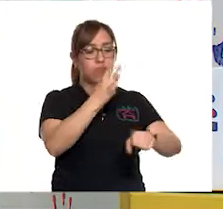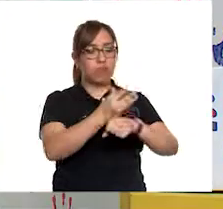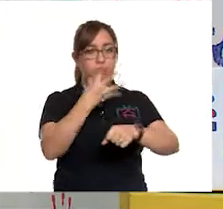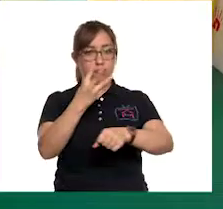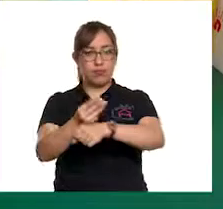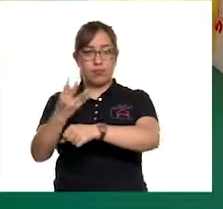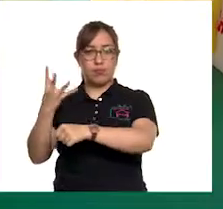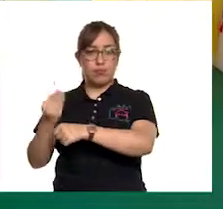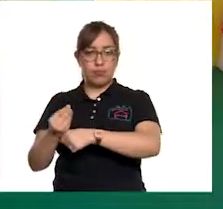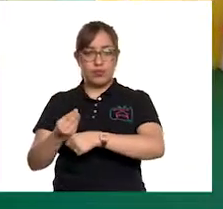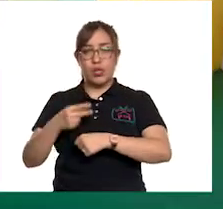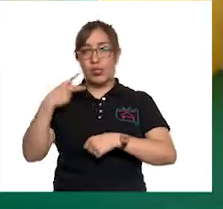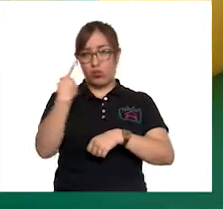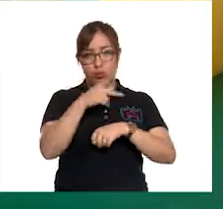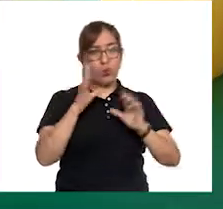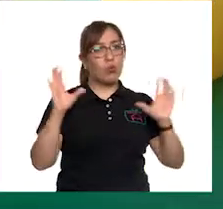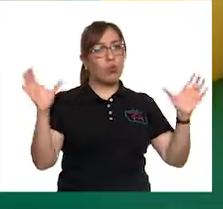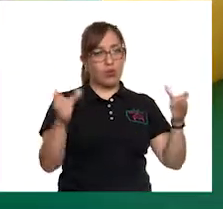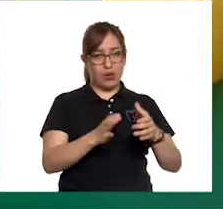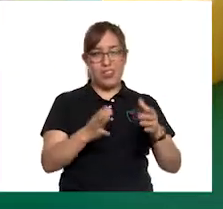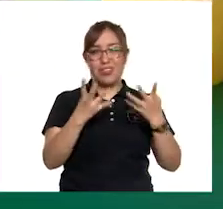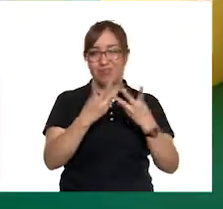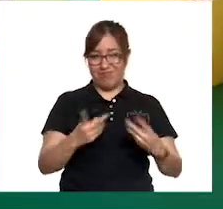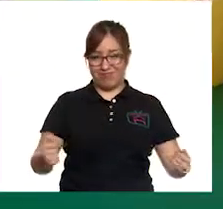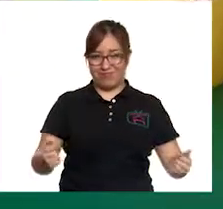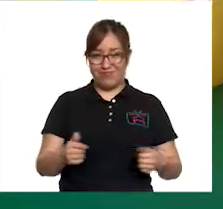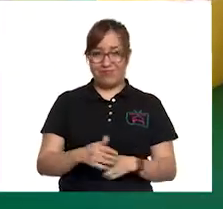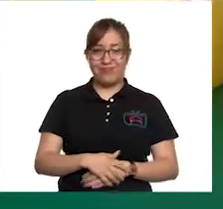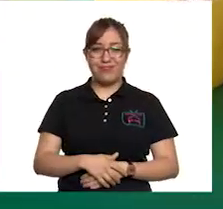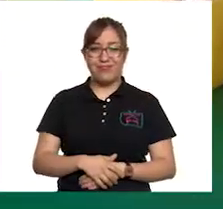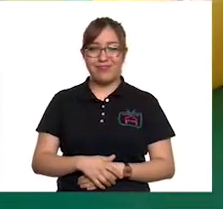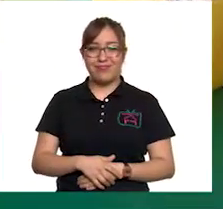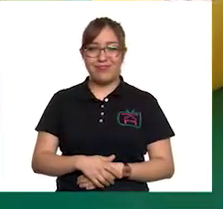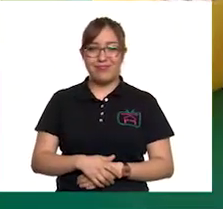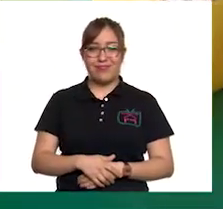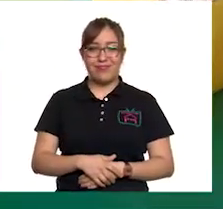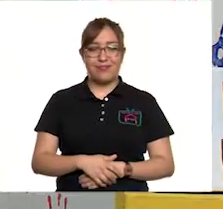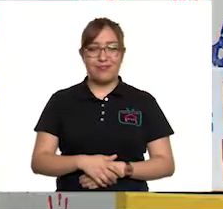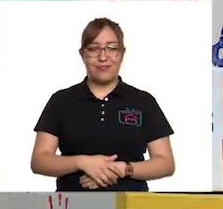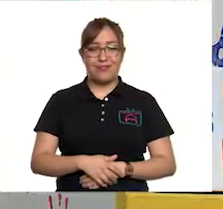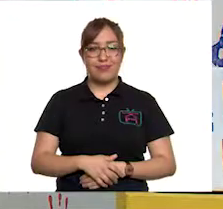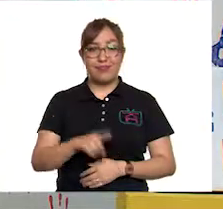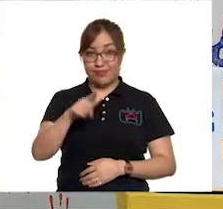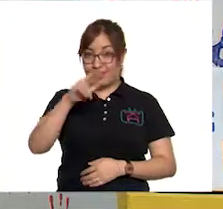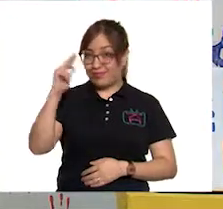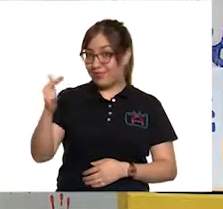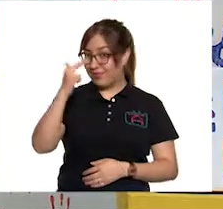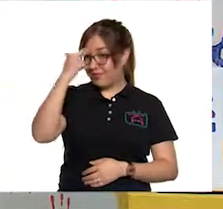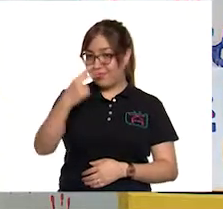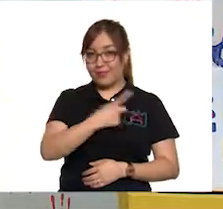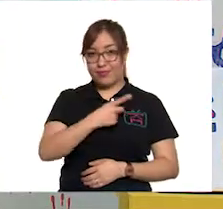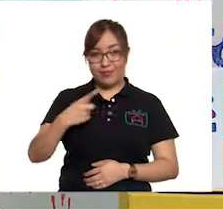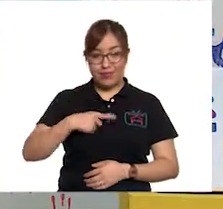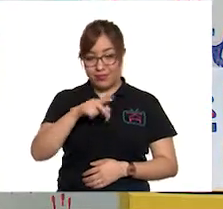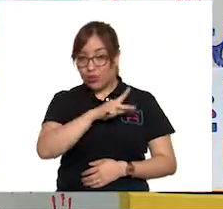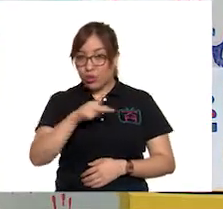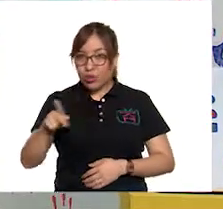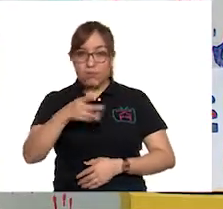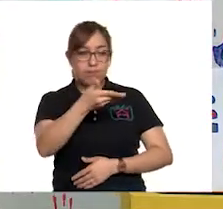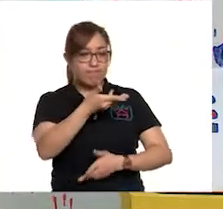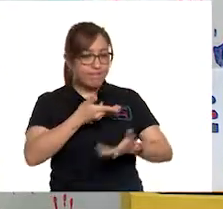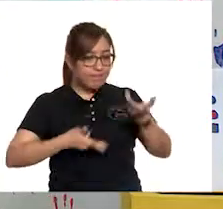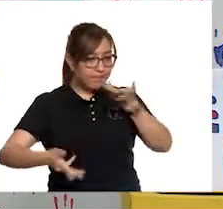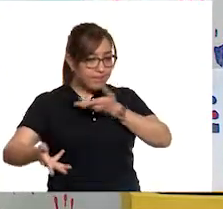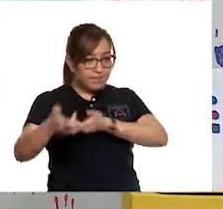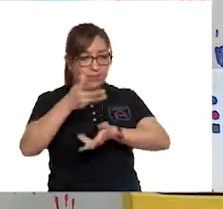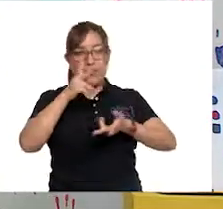que tienen en su comunidad. Sí, ¿verdad? Recuerden que tenemos que cooperar entre todos, platicar entre todos